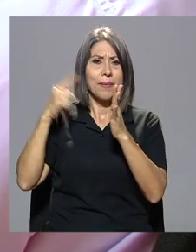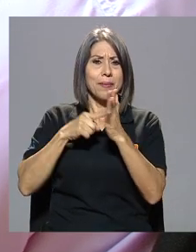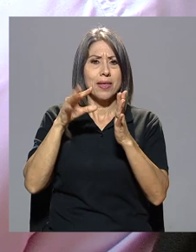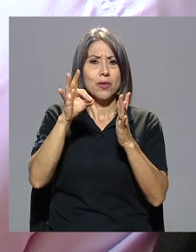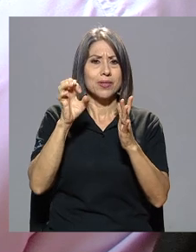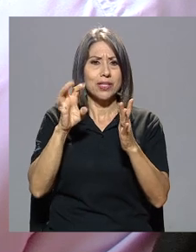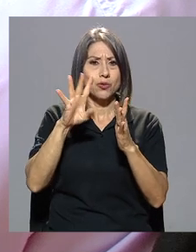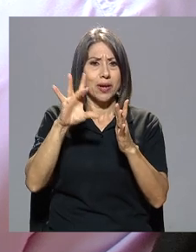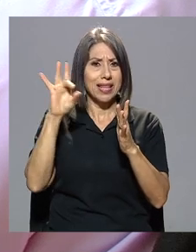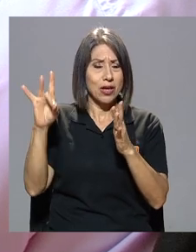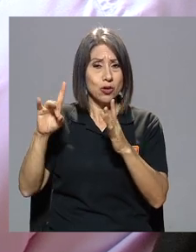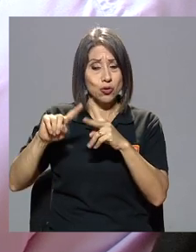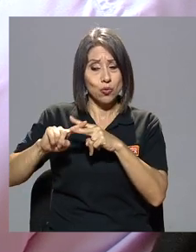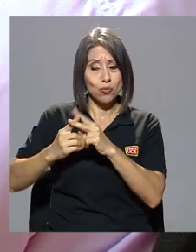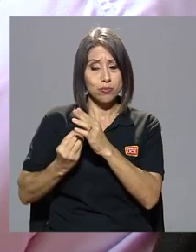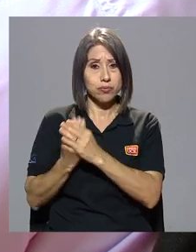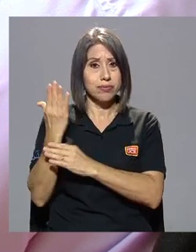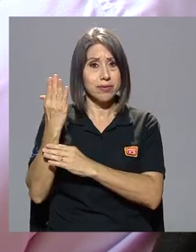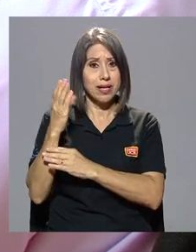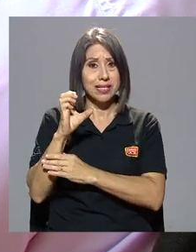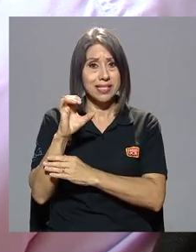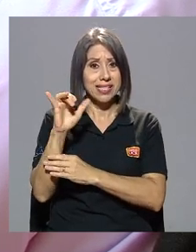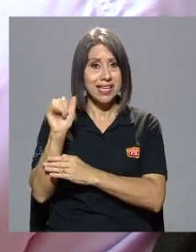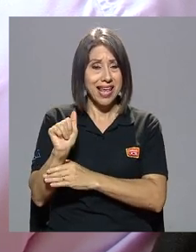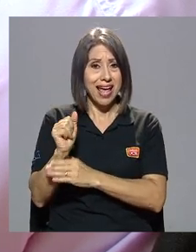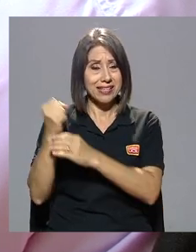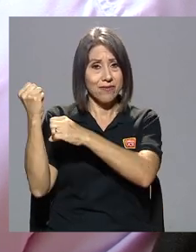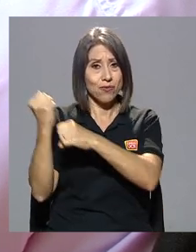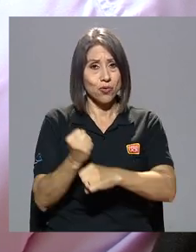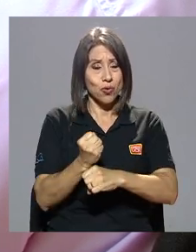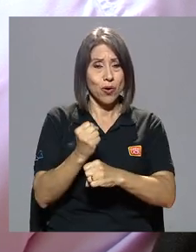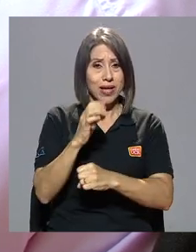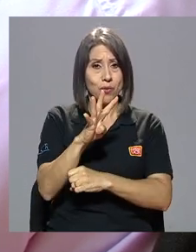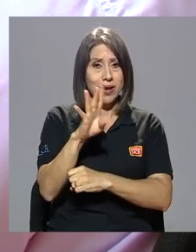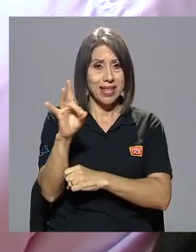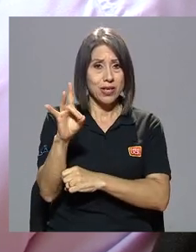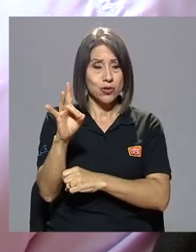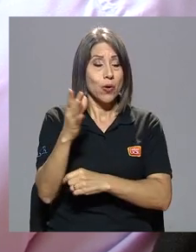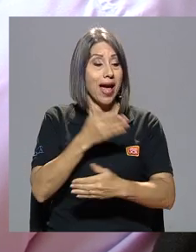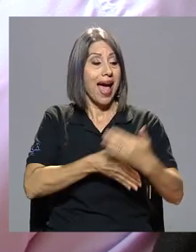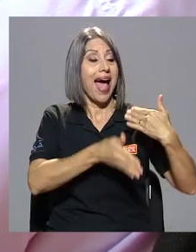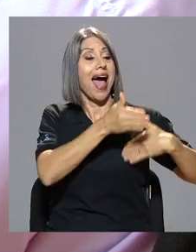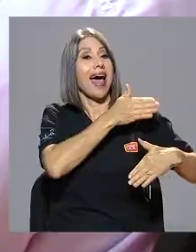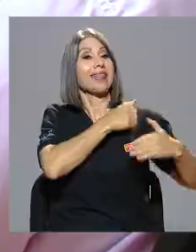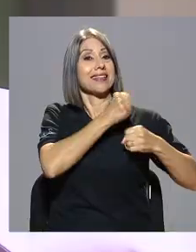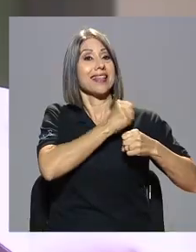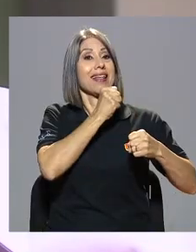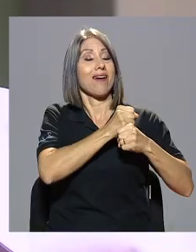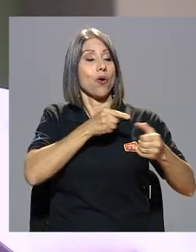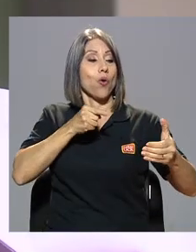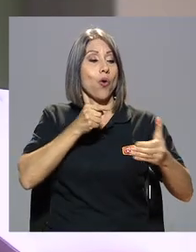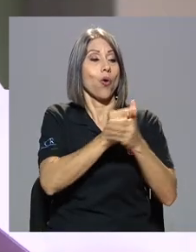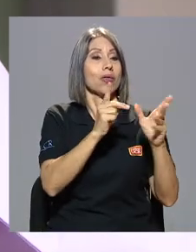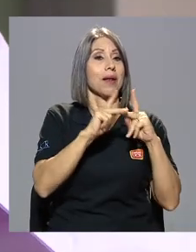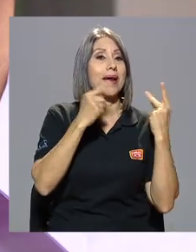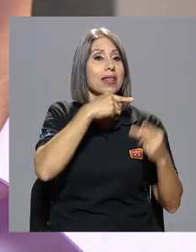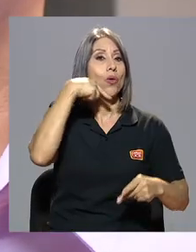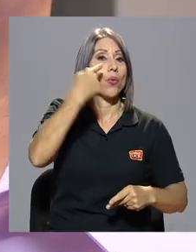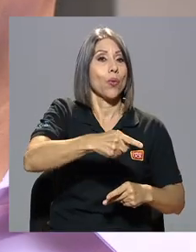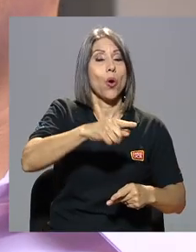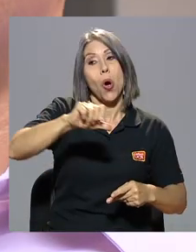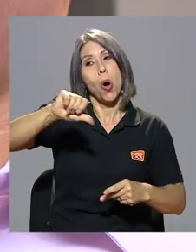en el 48 porque la CIA se fundó en el 48 antes el trabajo contra el partido lo realizaban otras